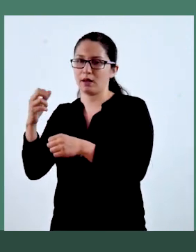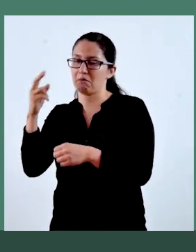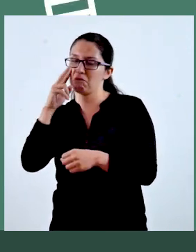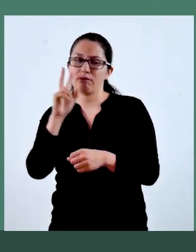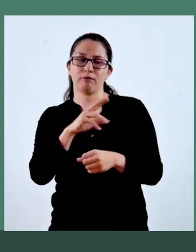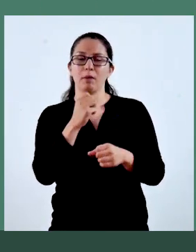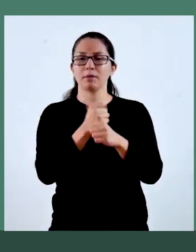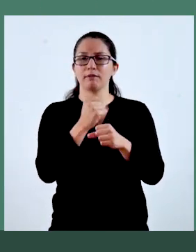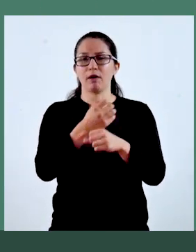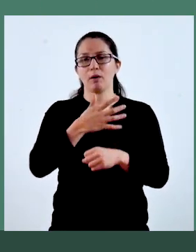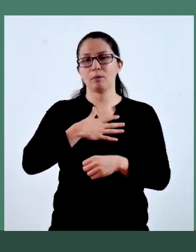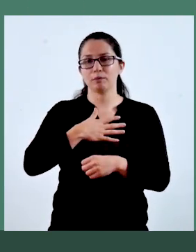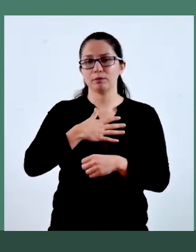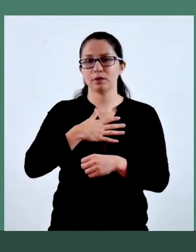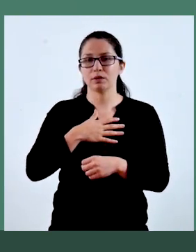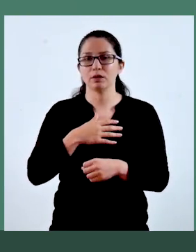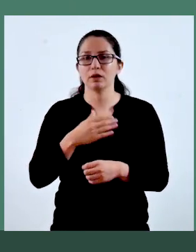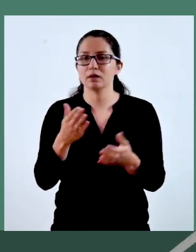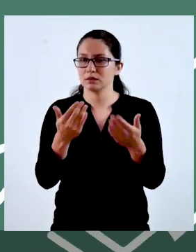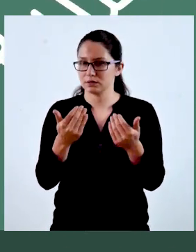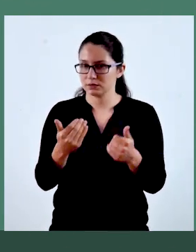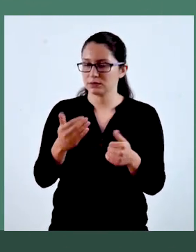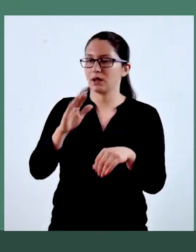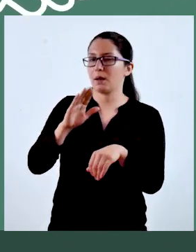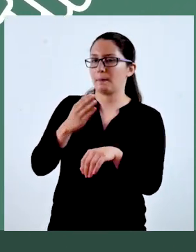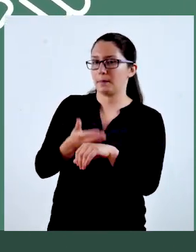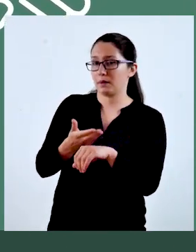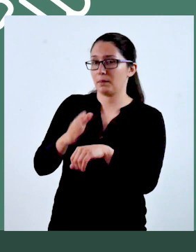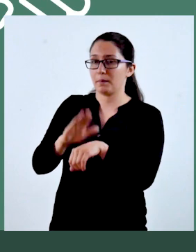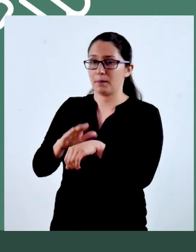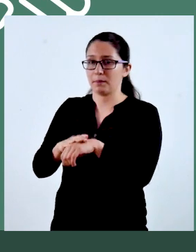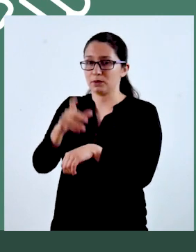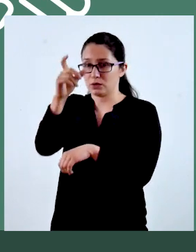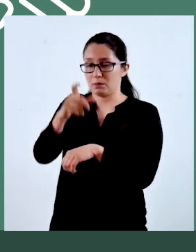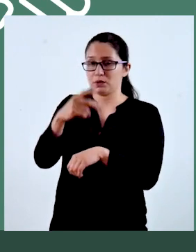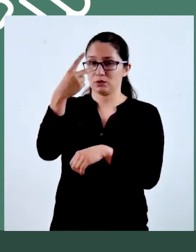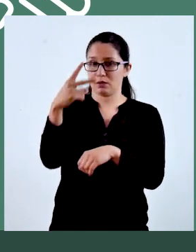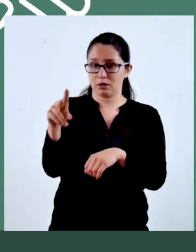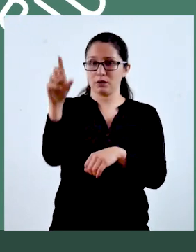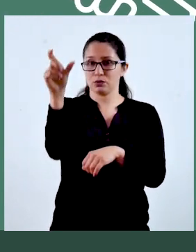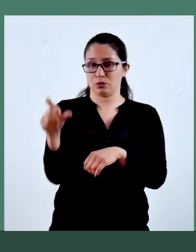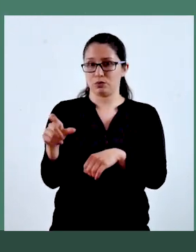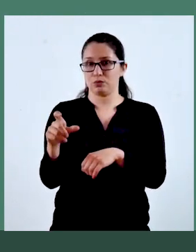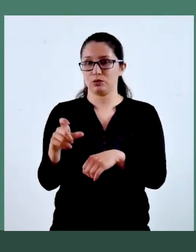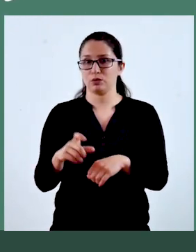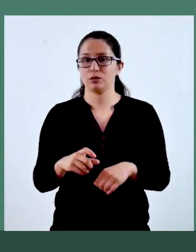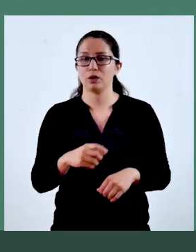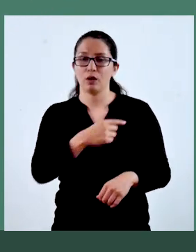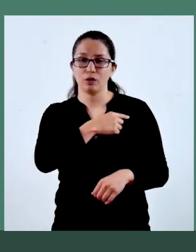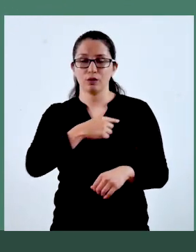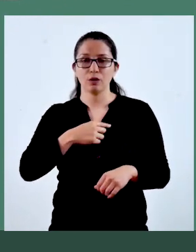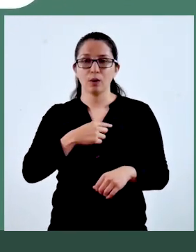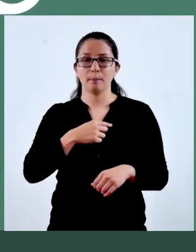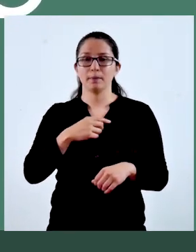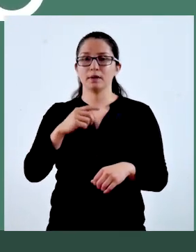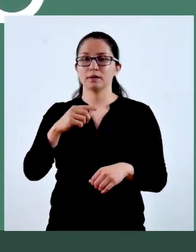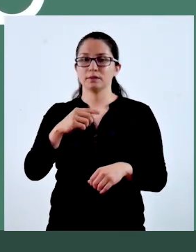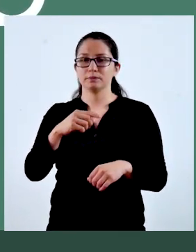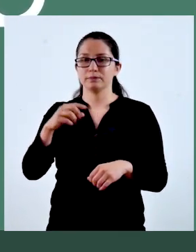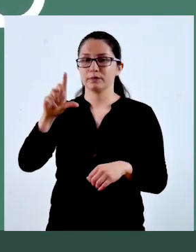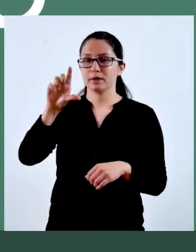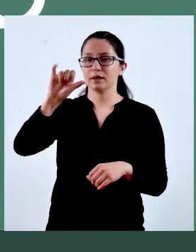persona que quiera usar una obra tiene que pedir permiso al titular de los derechos de autor de esa obra. Ese permiso se llama